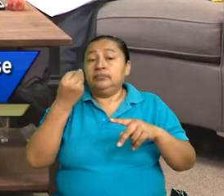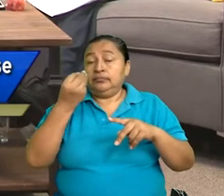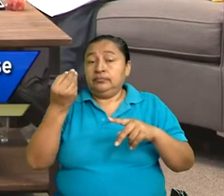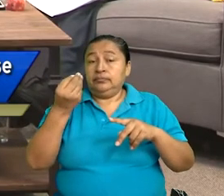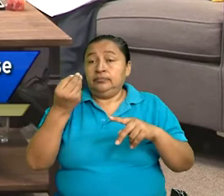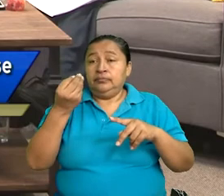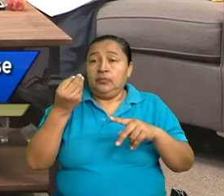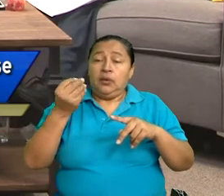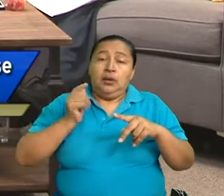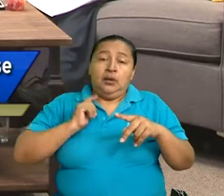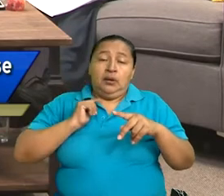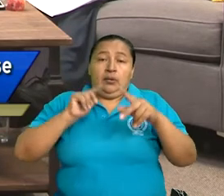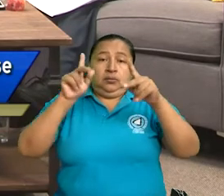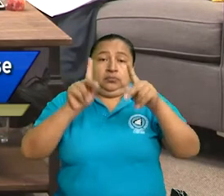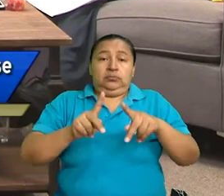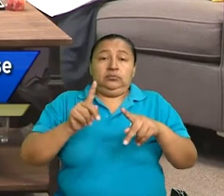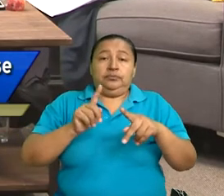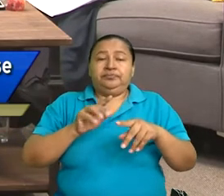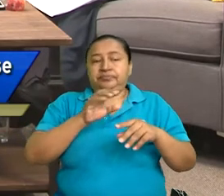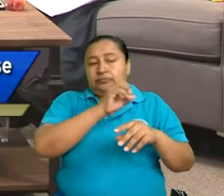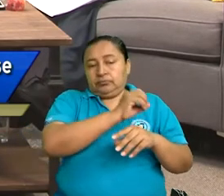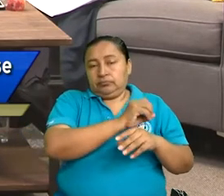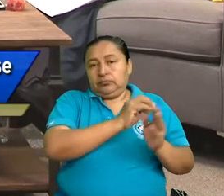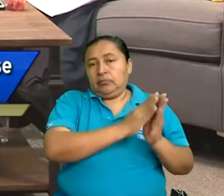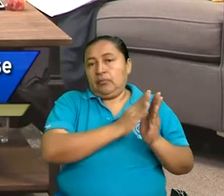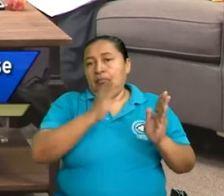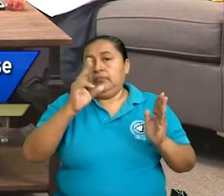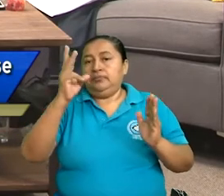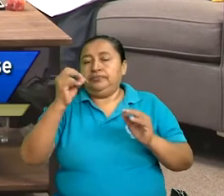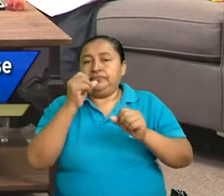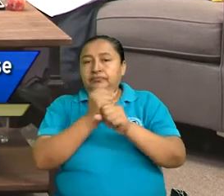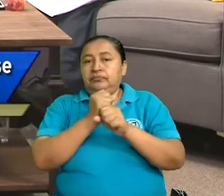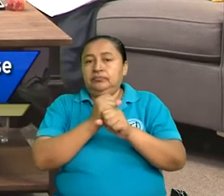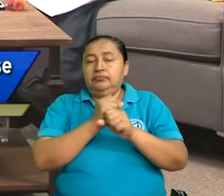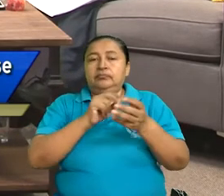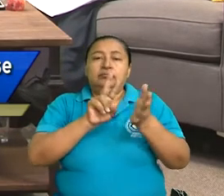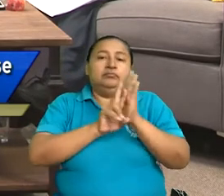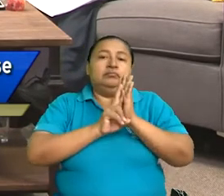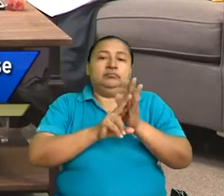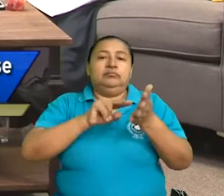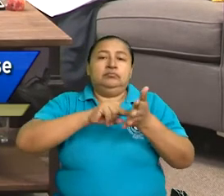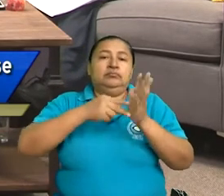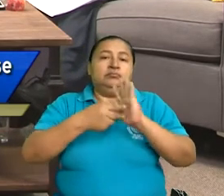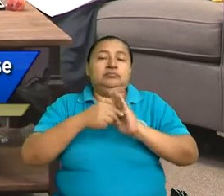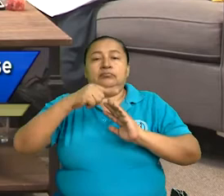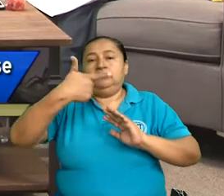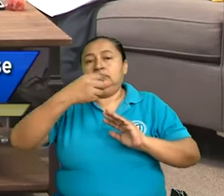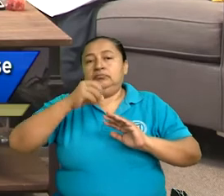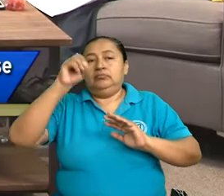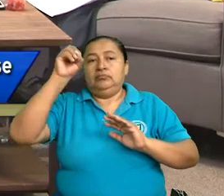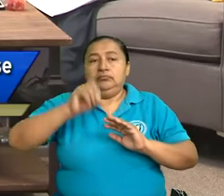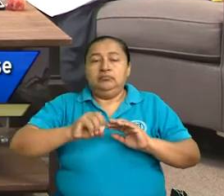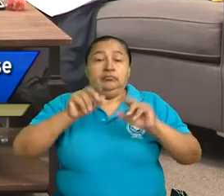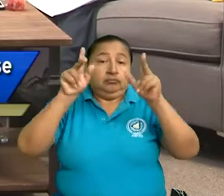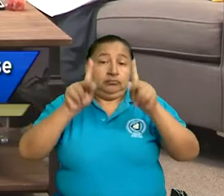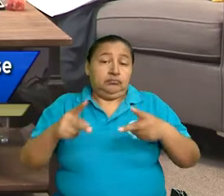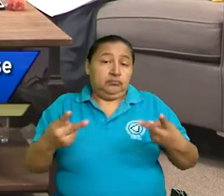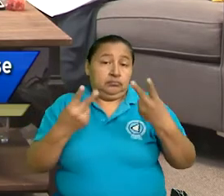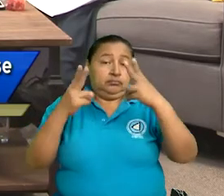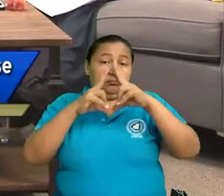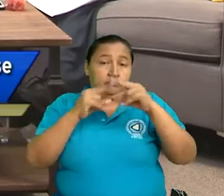las personas entre 0 y 30 años representan casi el 70% de la población,